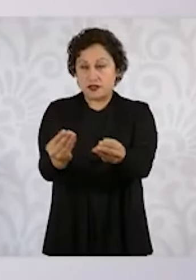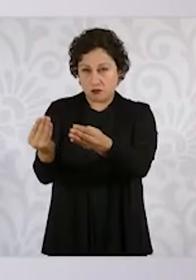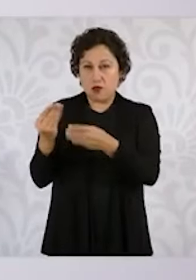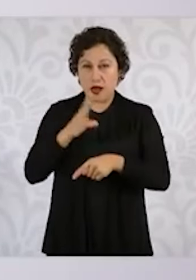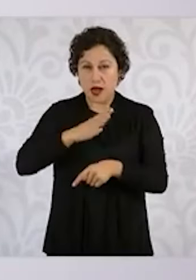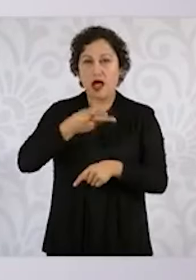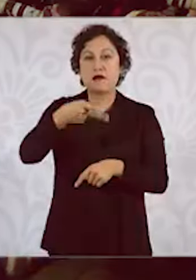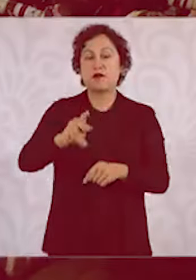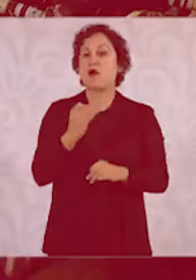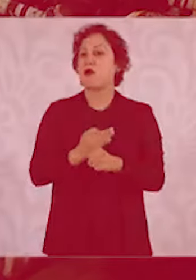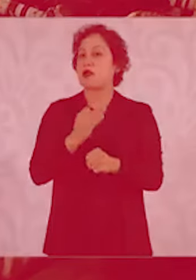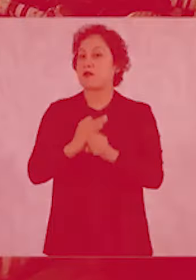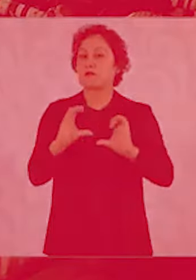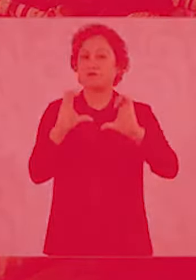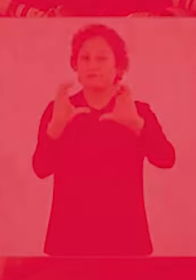investigación.